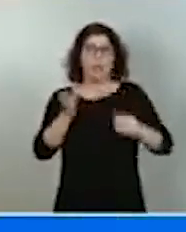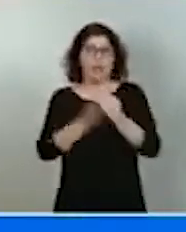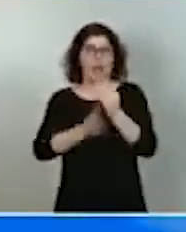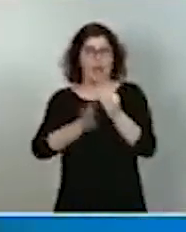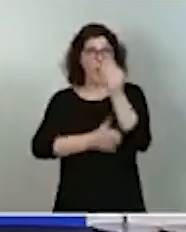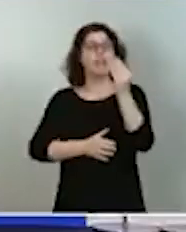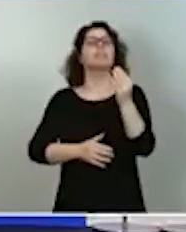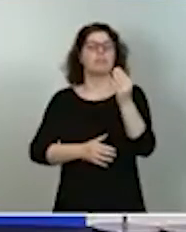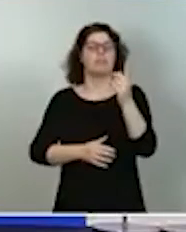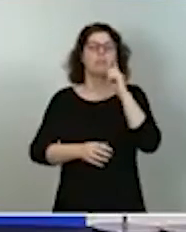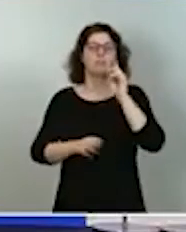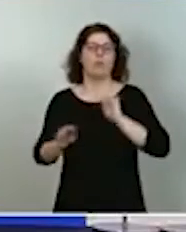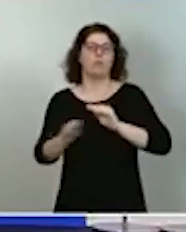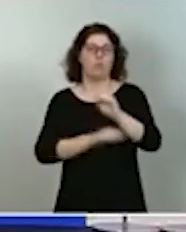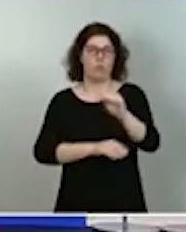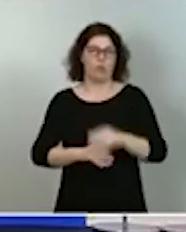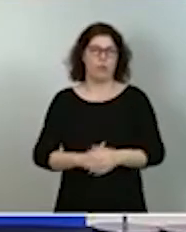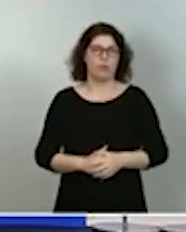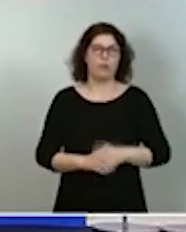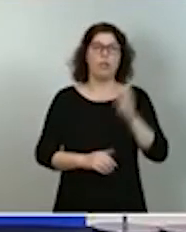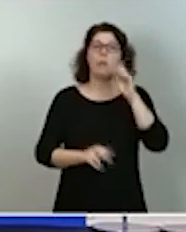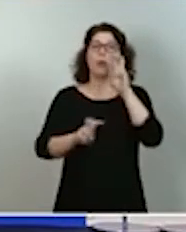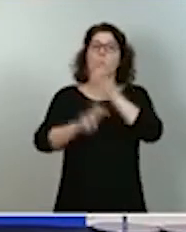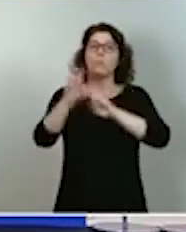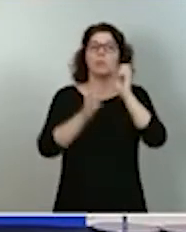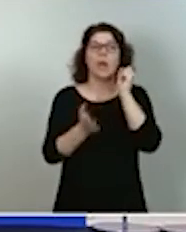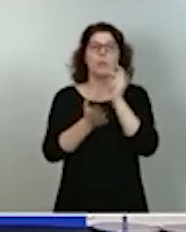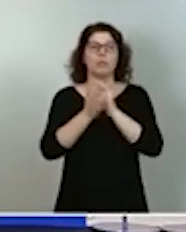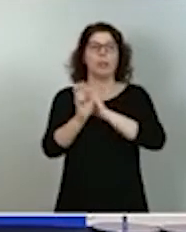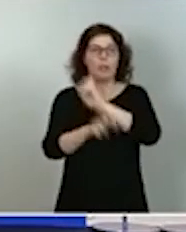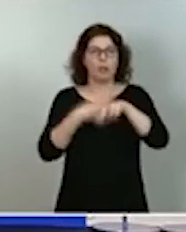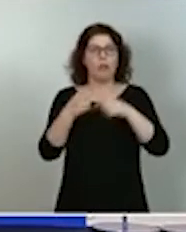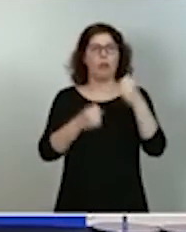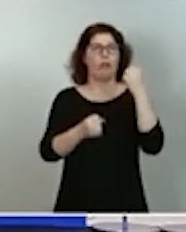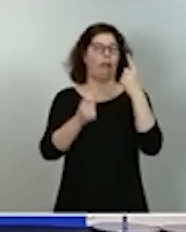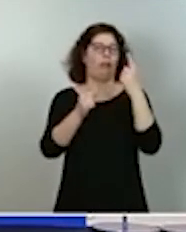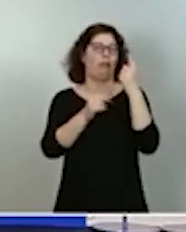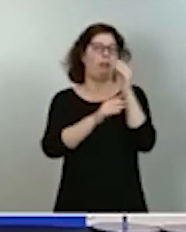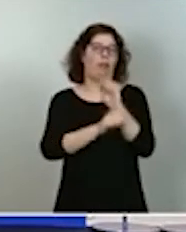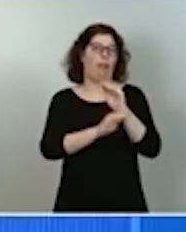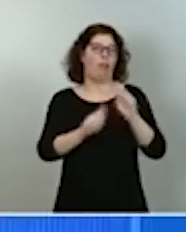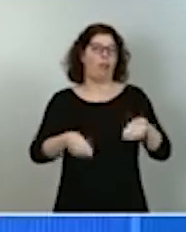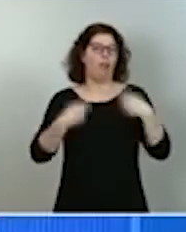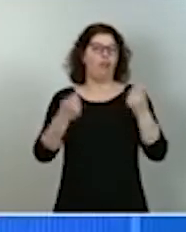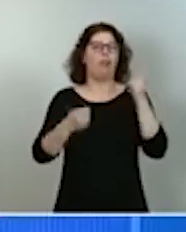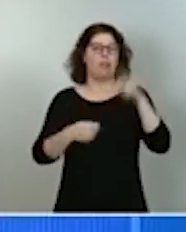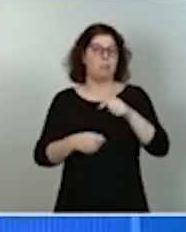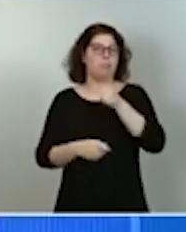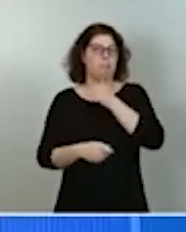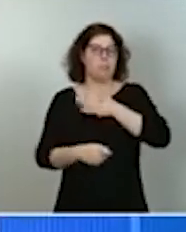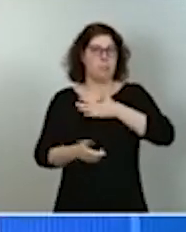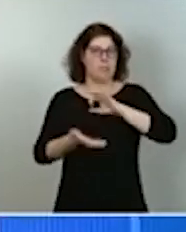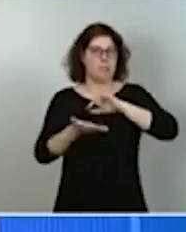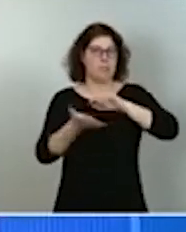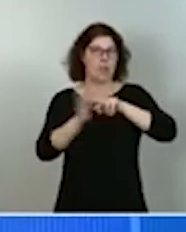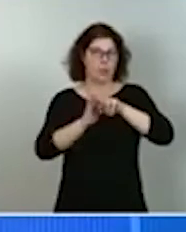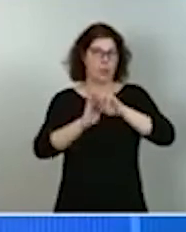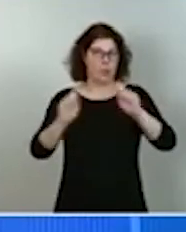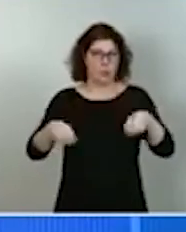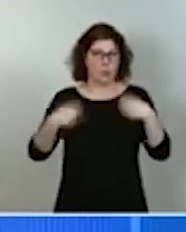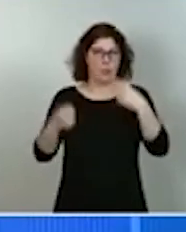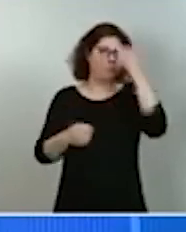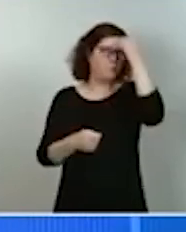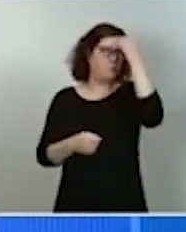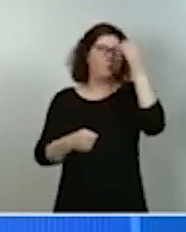apuesta por la restauración ecológica y la resiliencia de nuestros recursos naturales. Piensen, por ejemplo, en biodiversidad